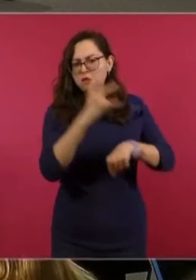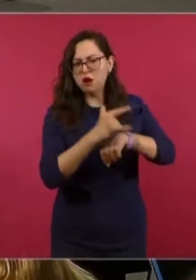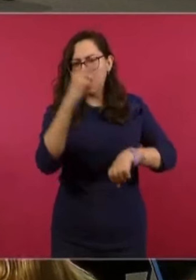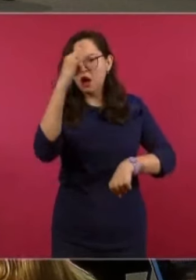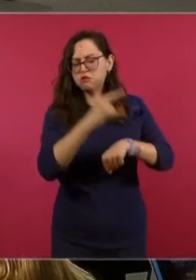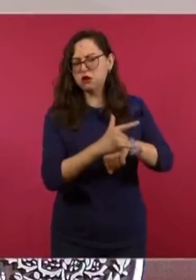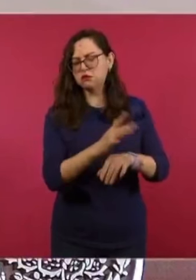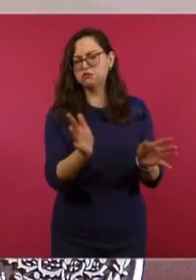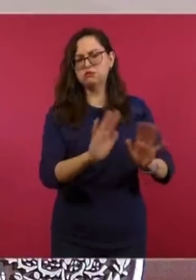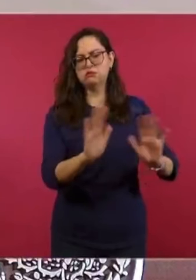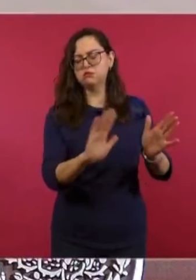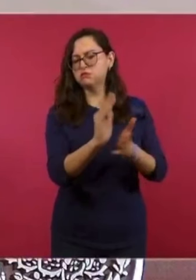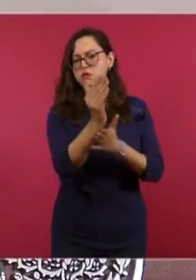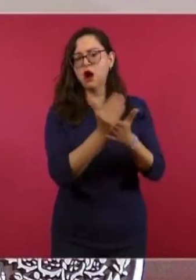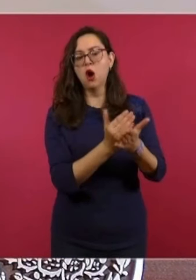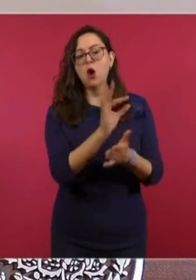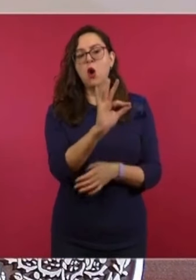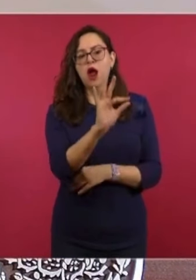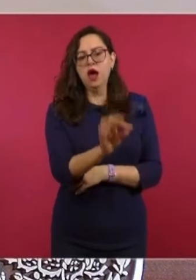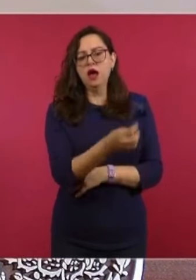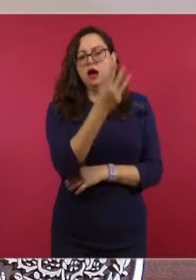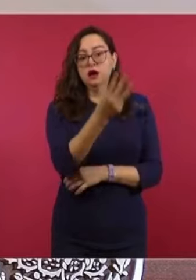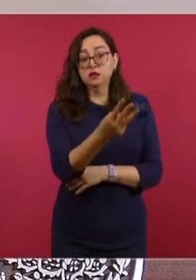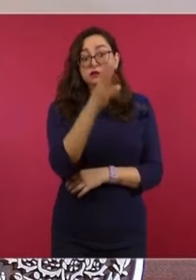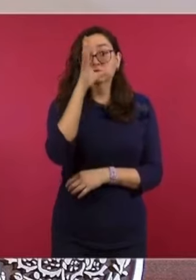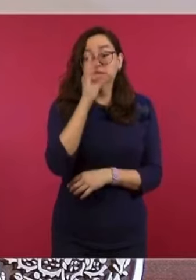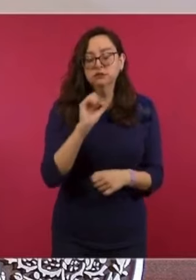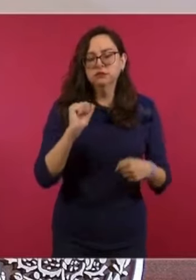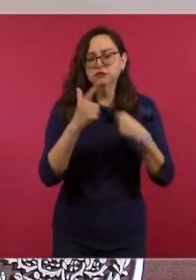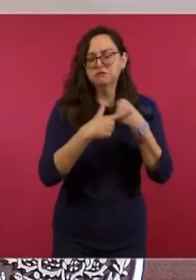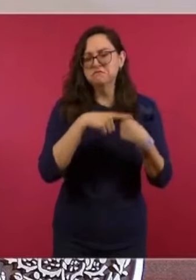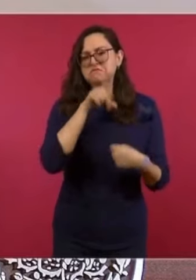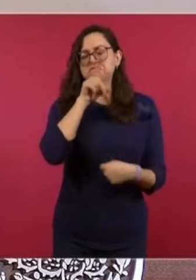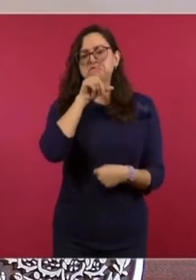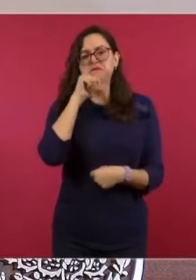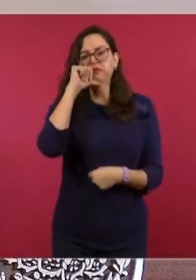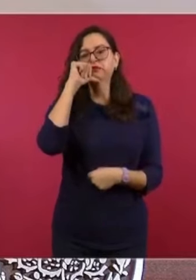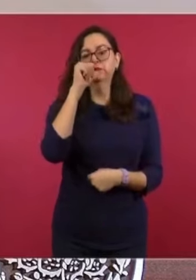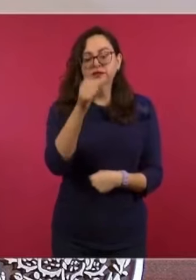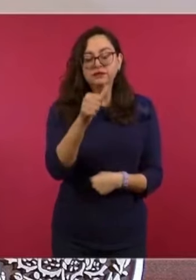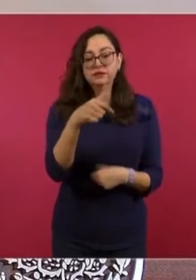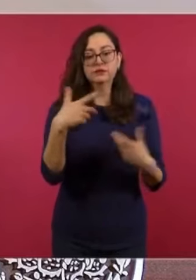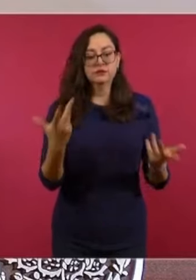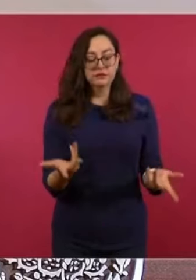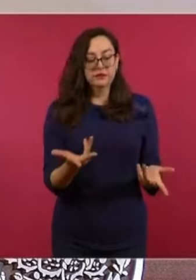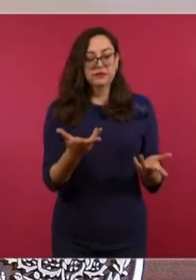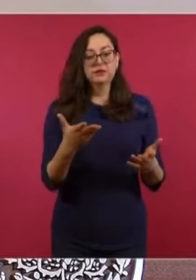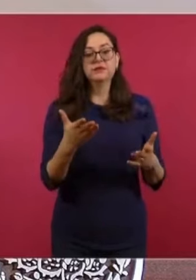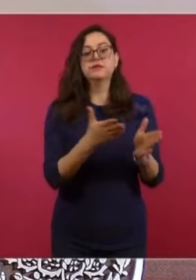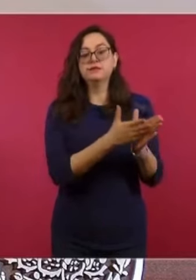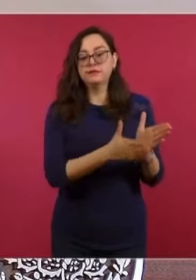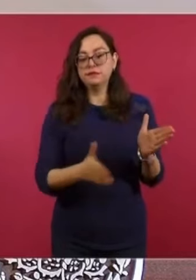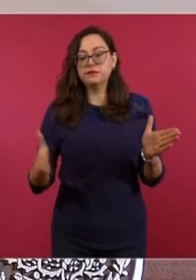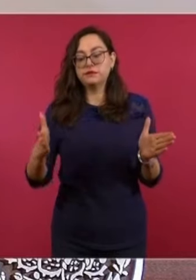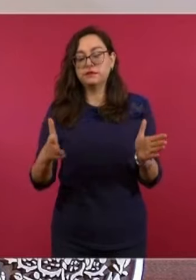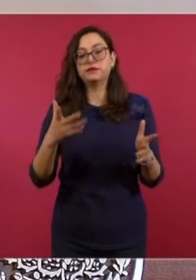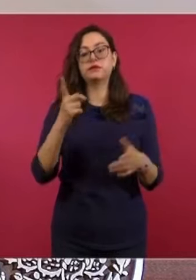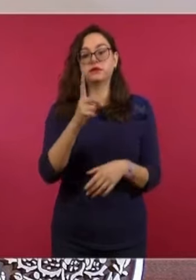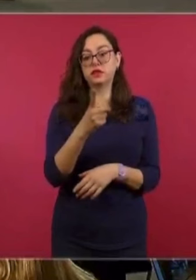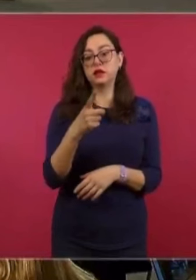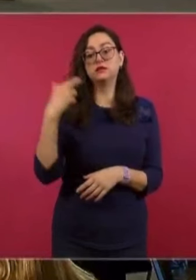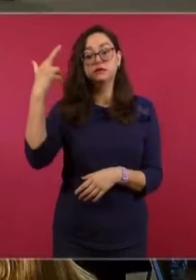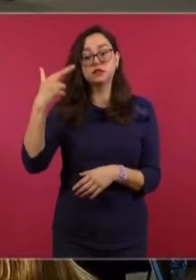vuelos internacionales y se pospuso su entrada en vigor hasta el fin de las fiestas decembrinas, específicamente después de Reyes.